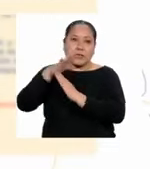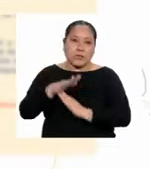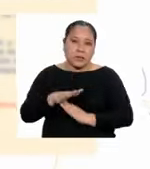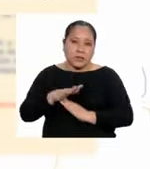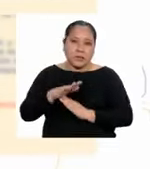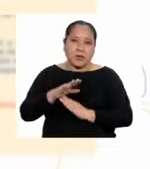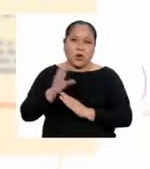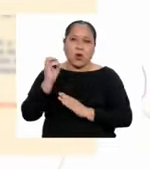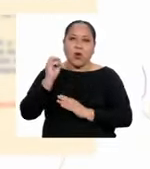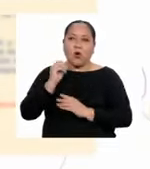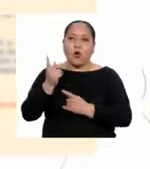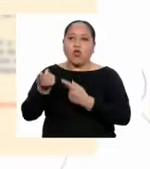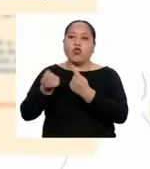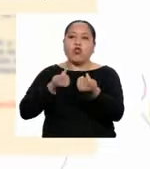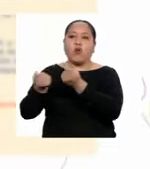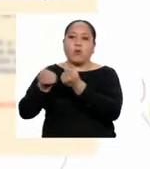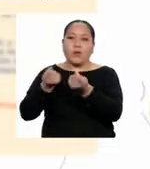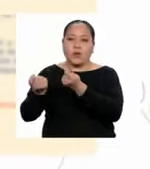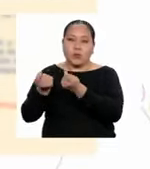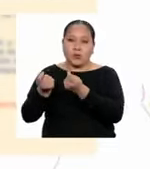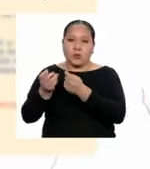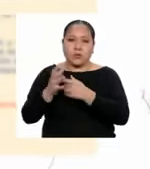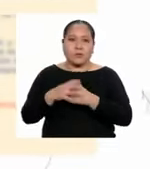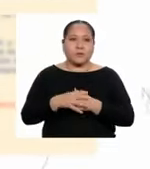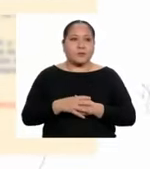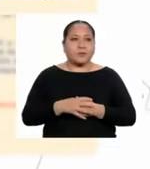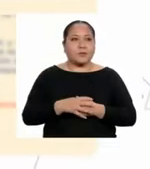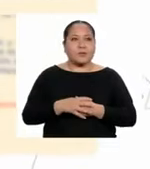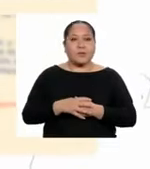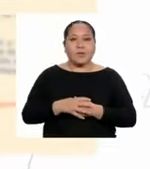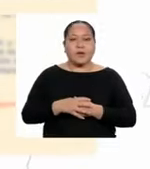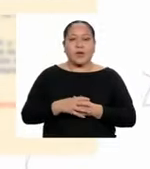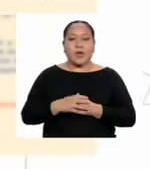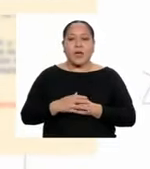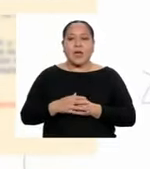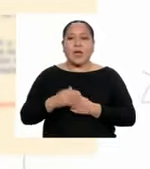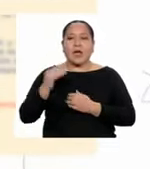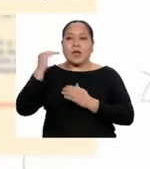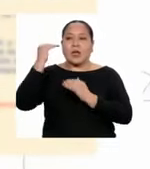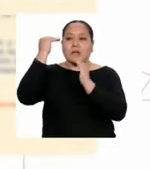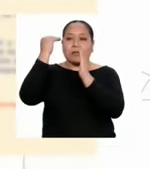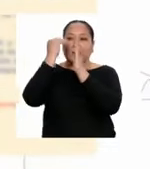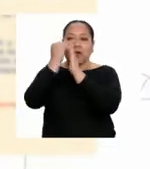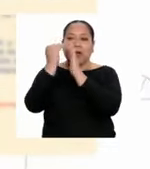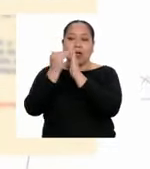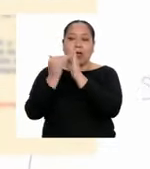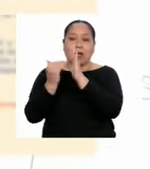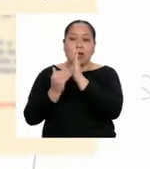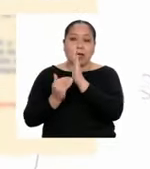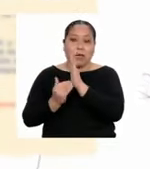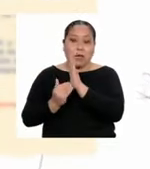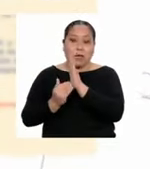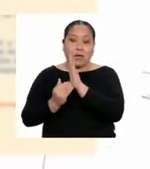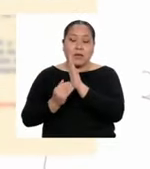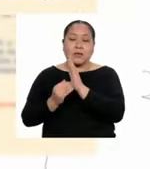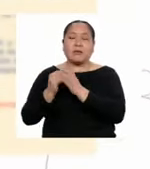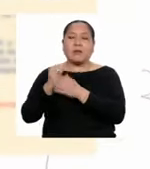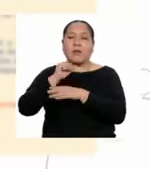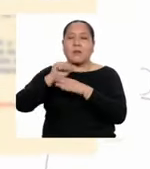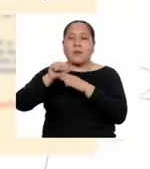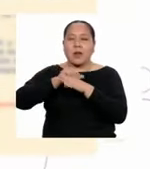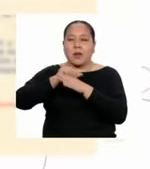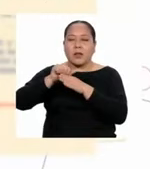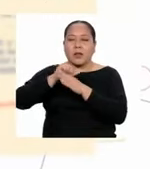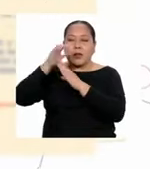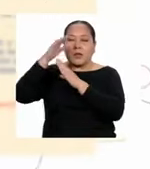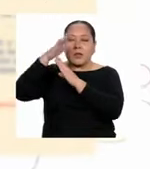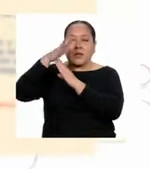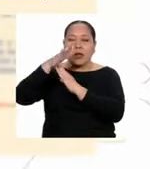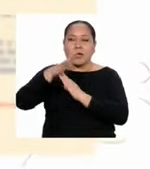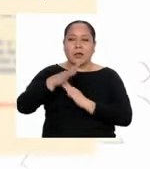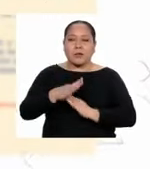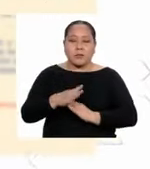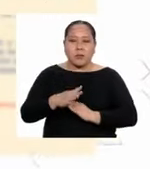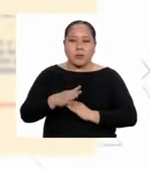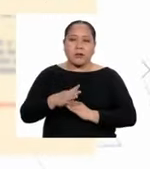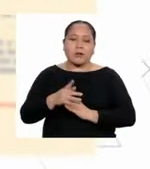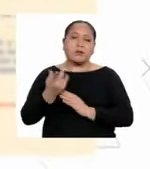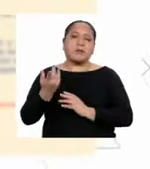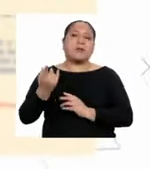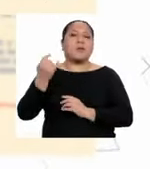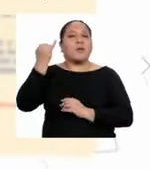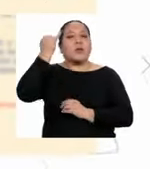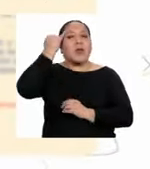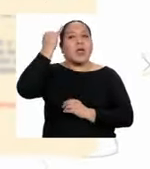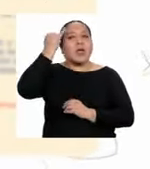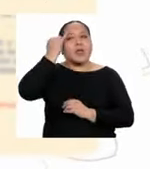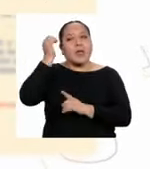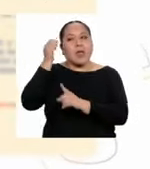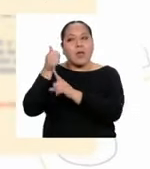y dominación. Las jerarquías conducen a prácticas discriminatorias que se justifican por la ideología.